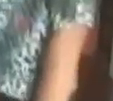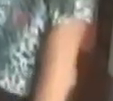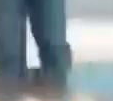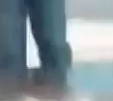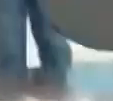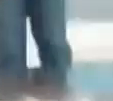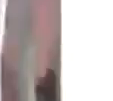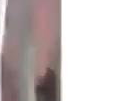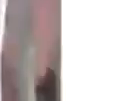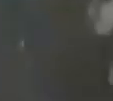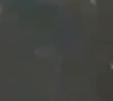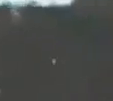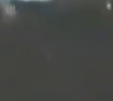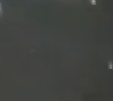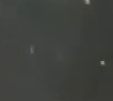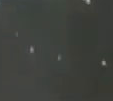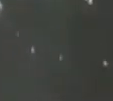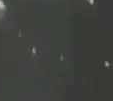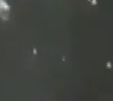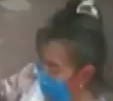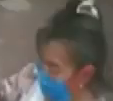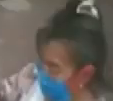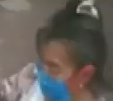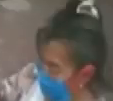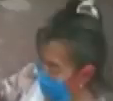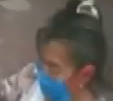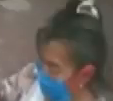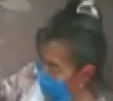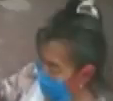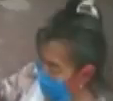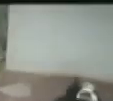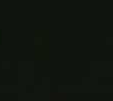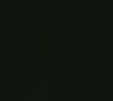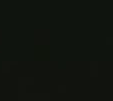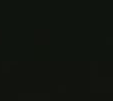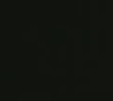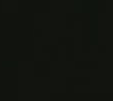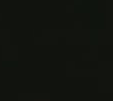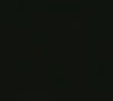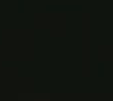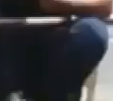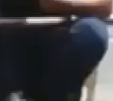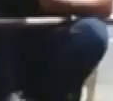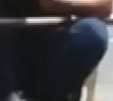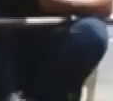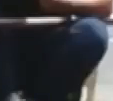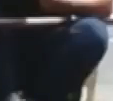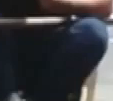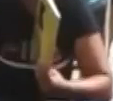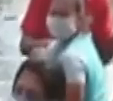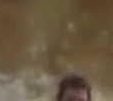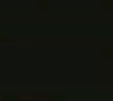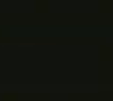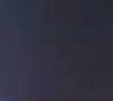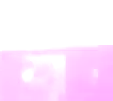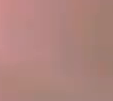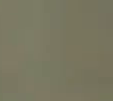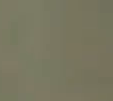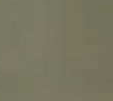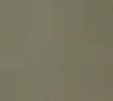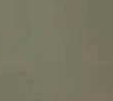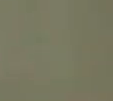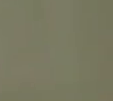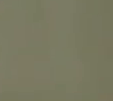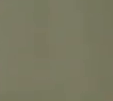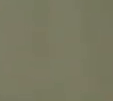una educación de calidad. Cada Familia Una Escuela es un programa pedagógico que busca contribuir a la formación de la muchachada de